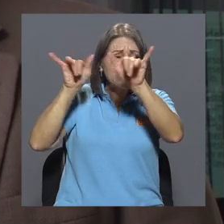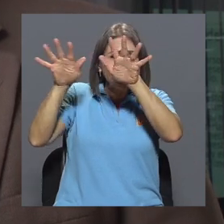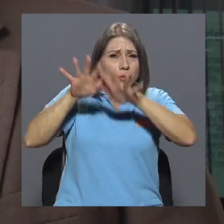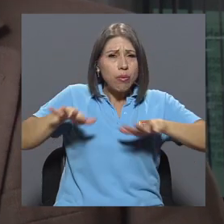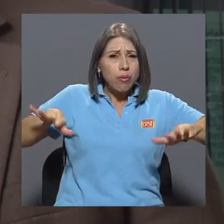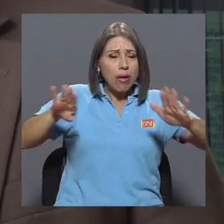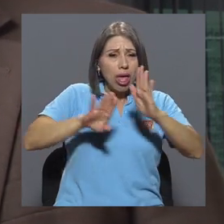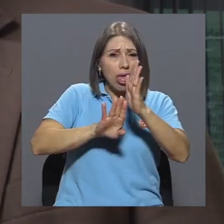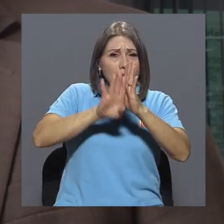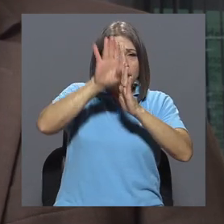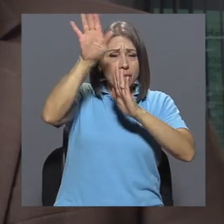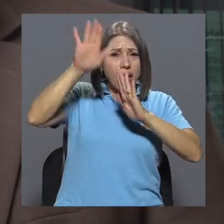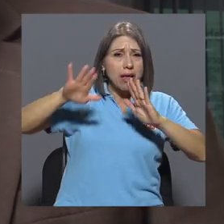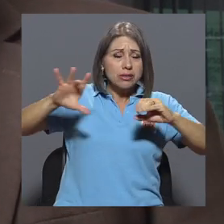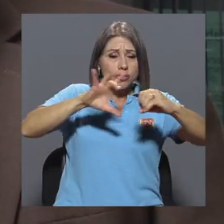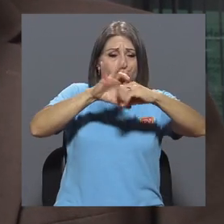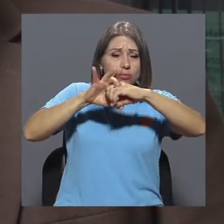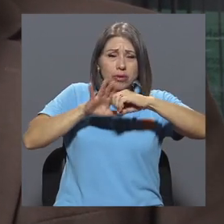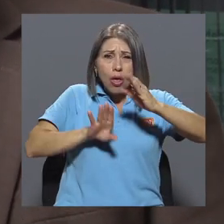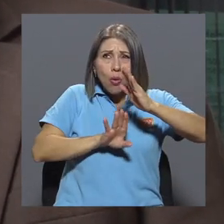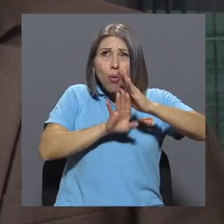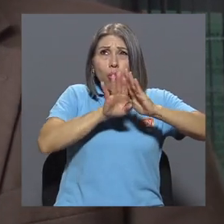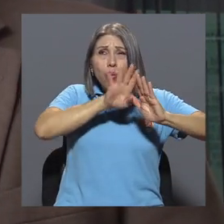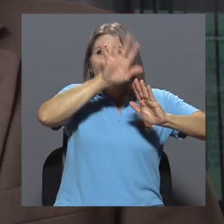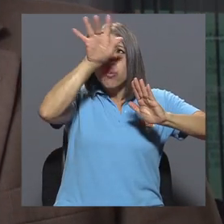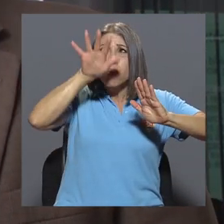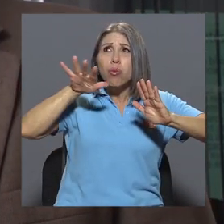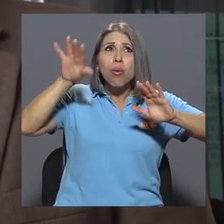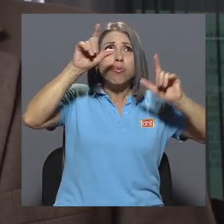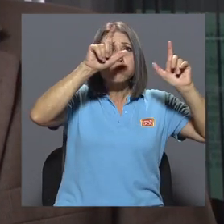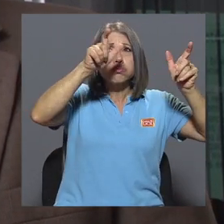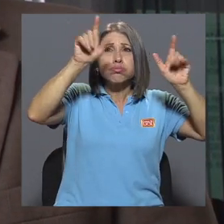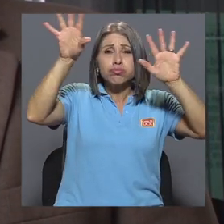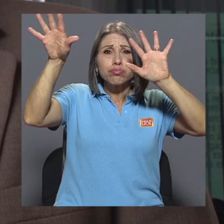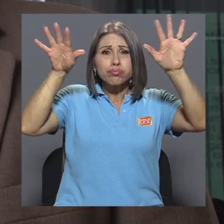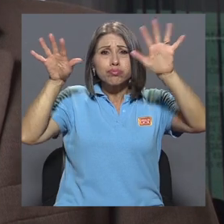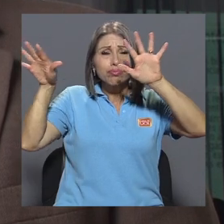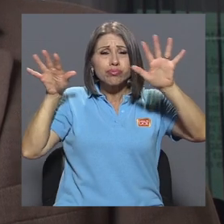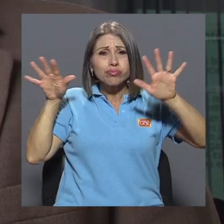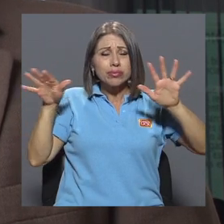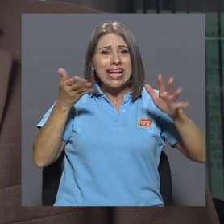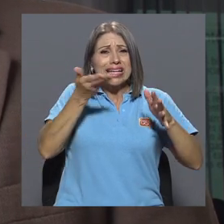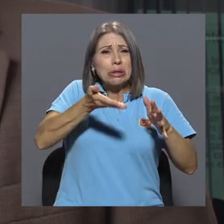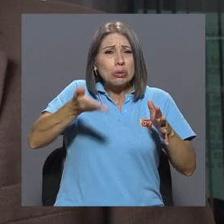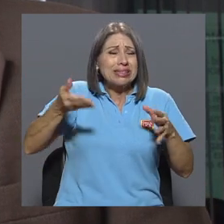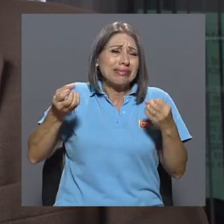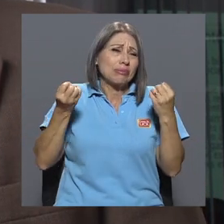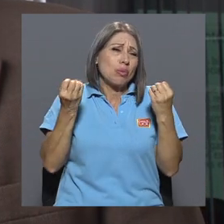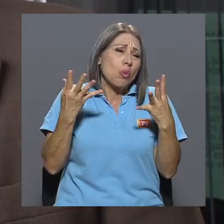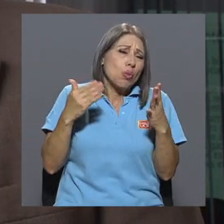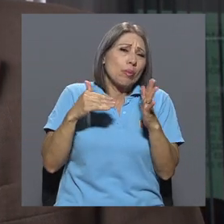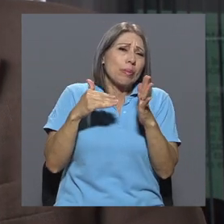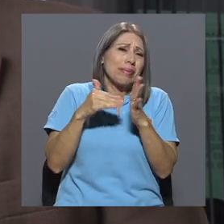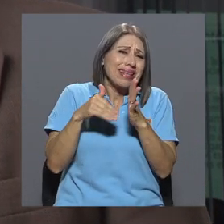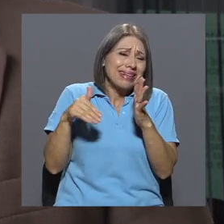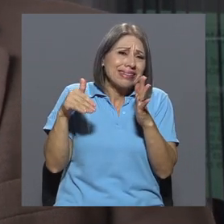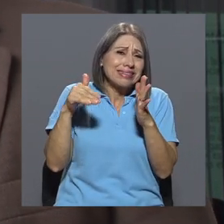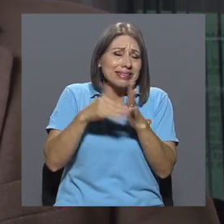espacio. Y esos objetos que están rezagados en el espacio están ya sumando miles de objetos